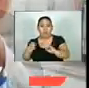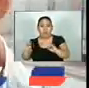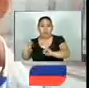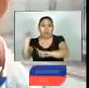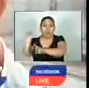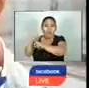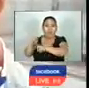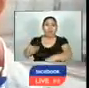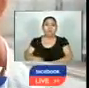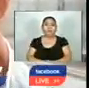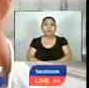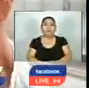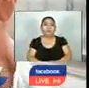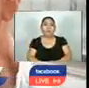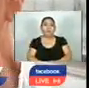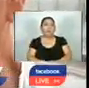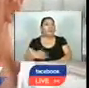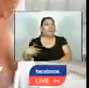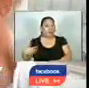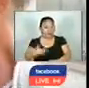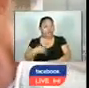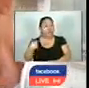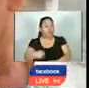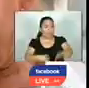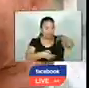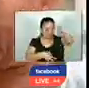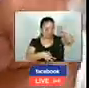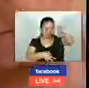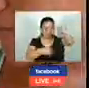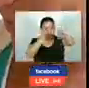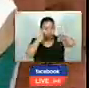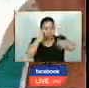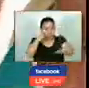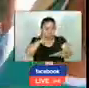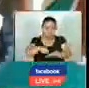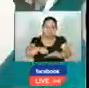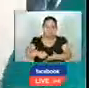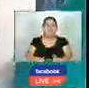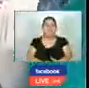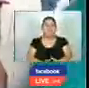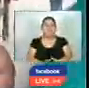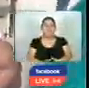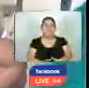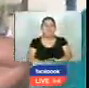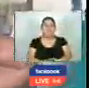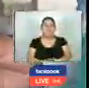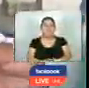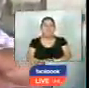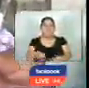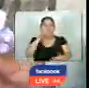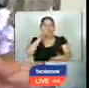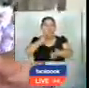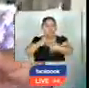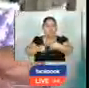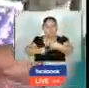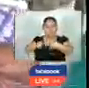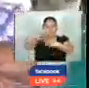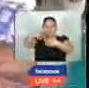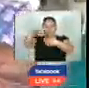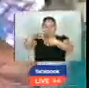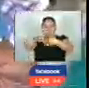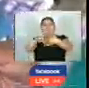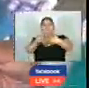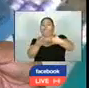engañado. Siempre los revisamos, los metemos acá, a esta lista